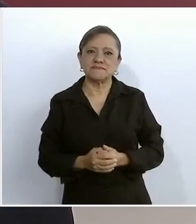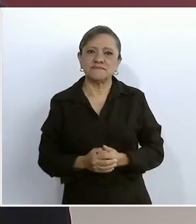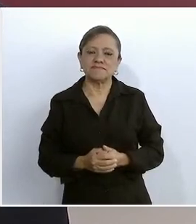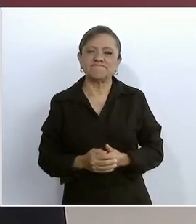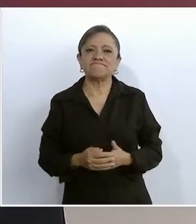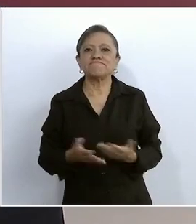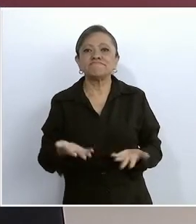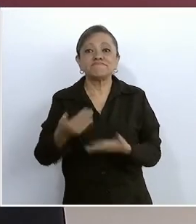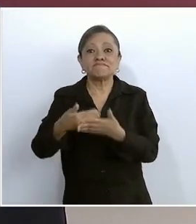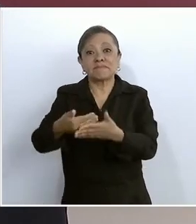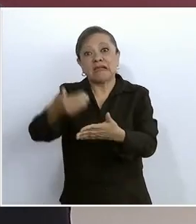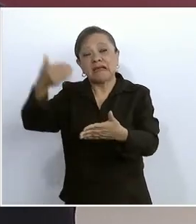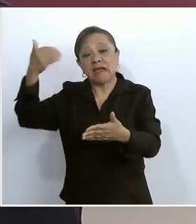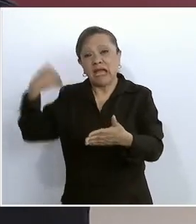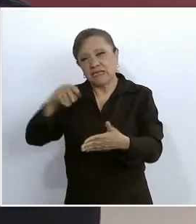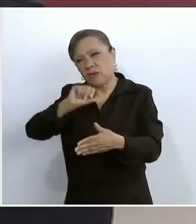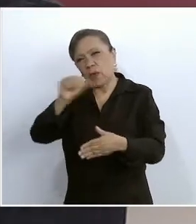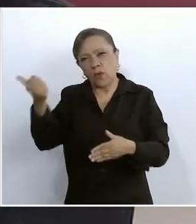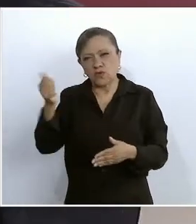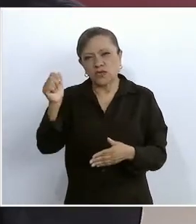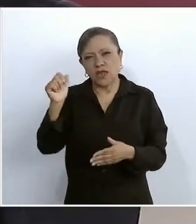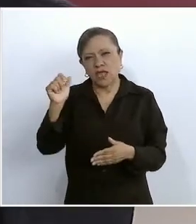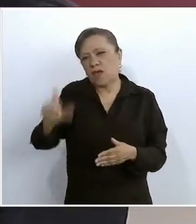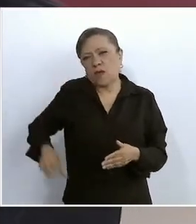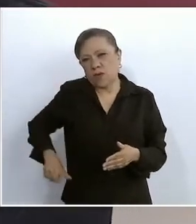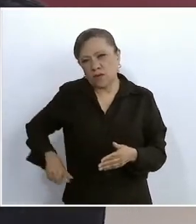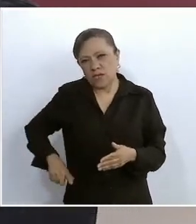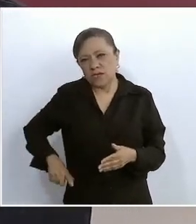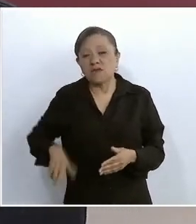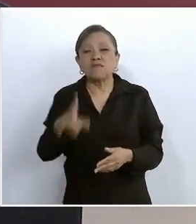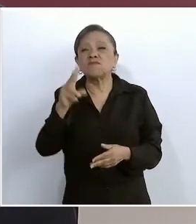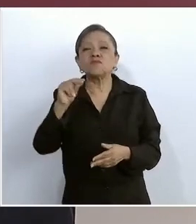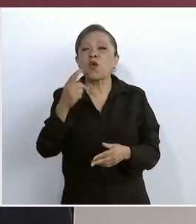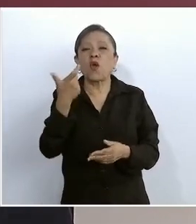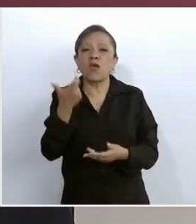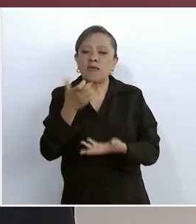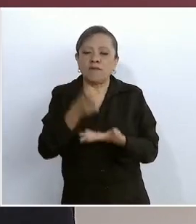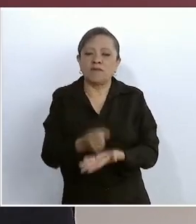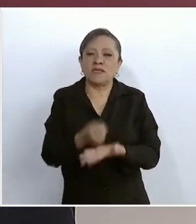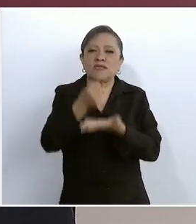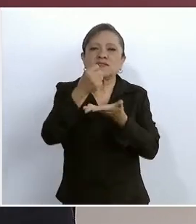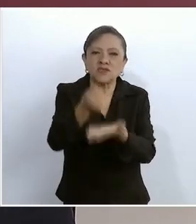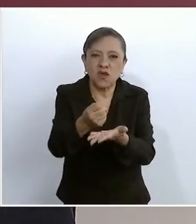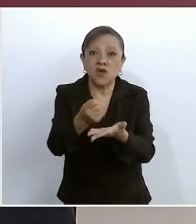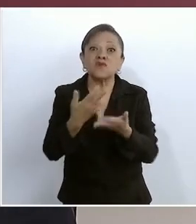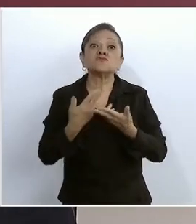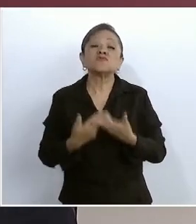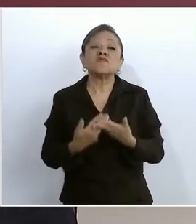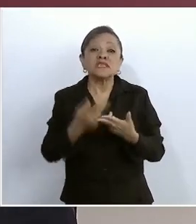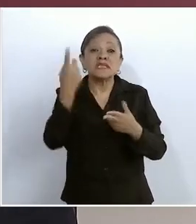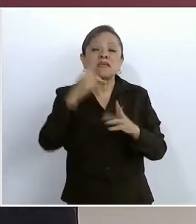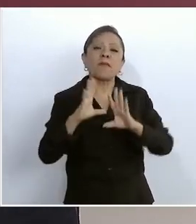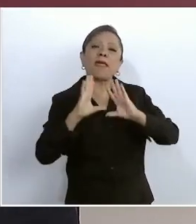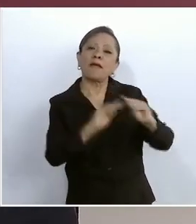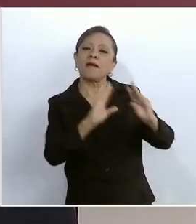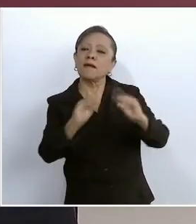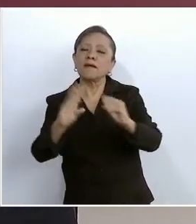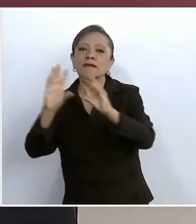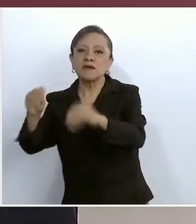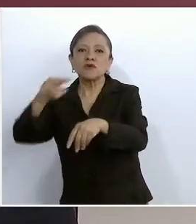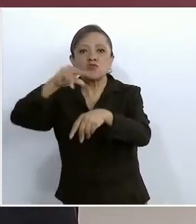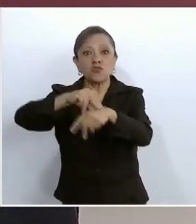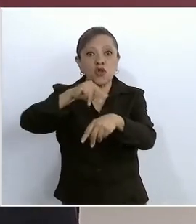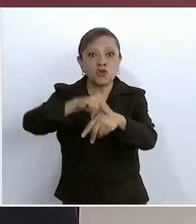invirtió lo suficiente en la formación de médicos y de especialistas.